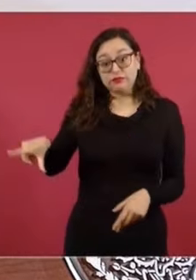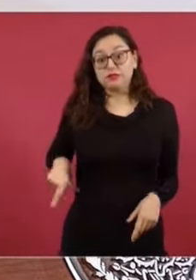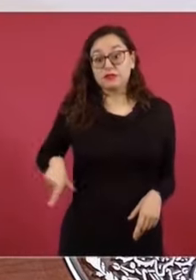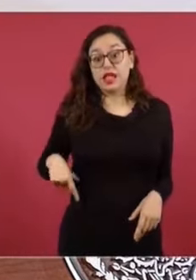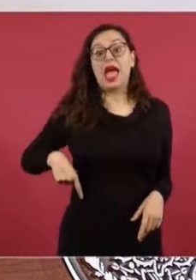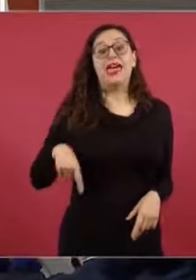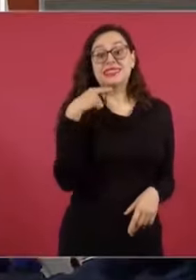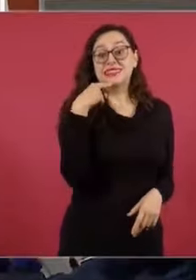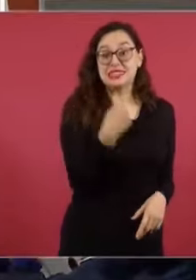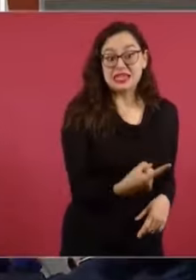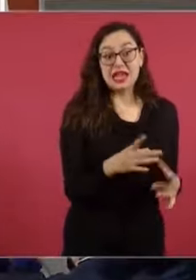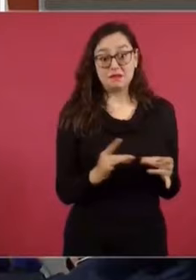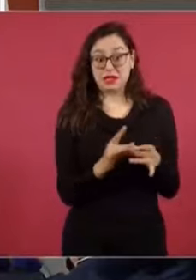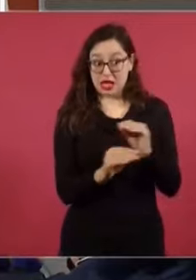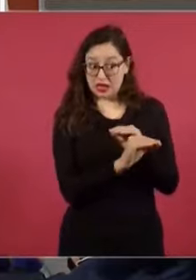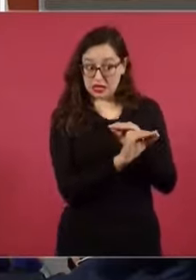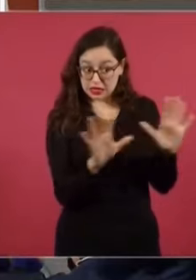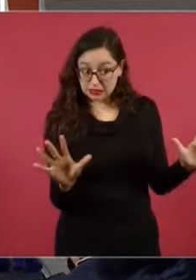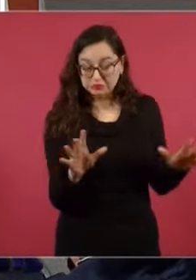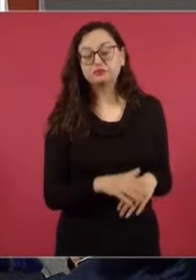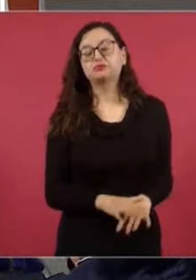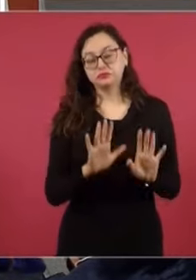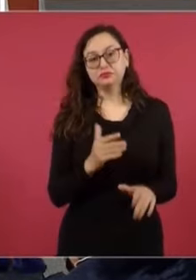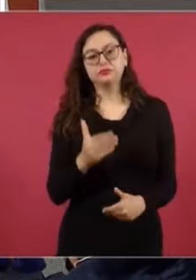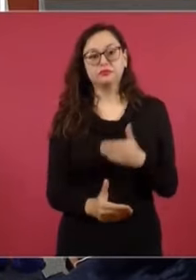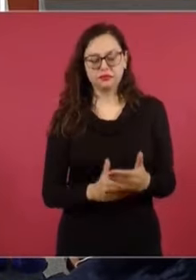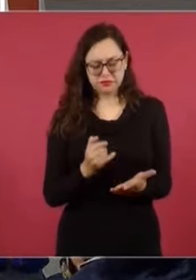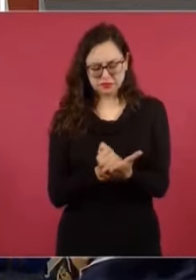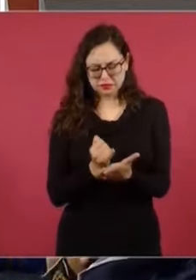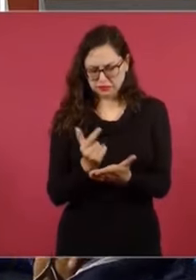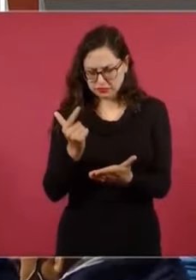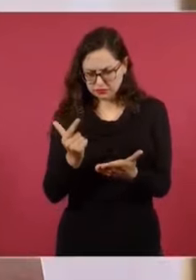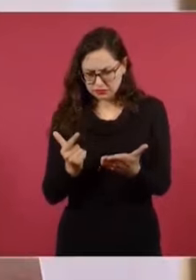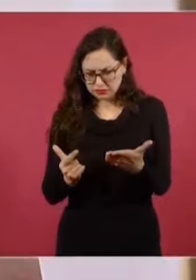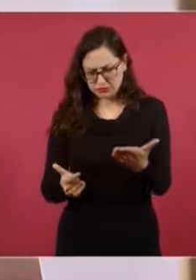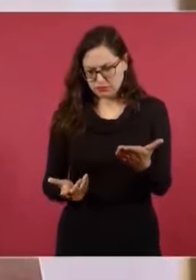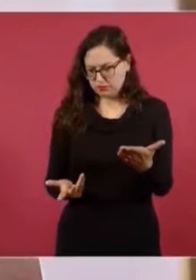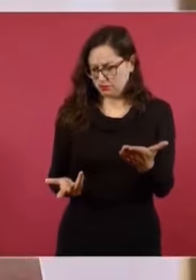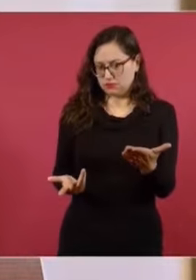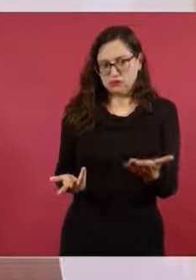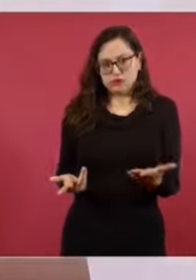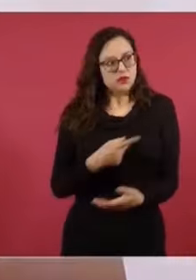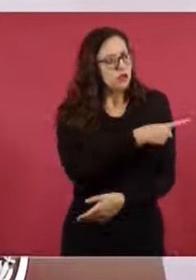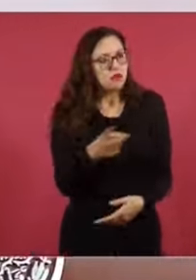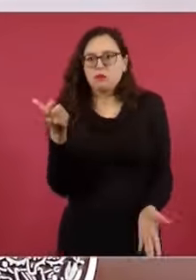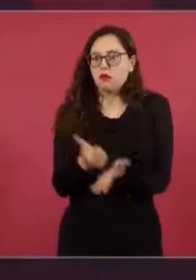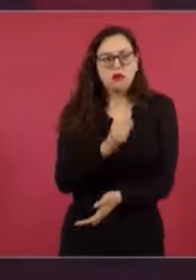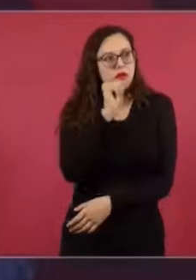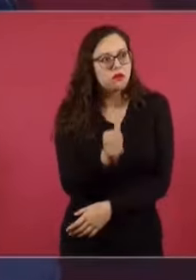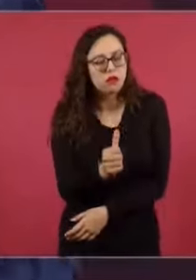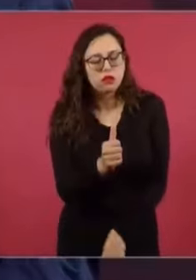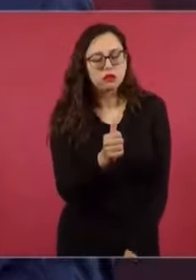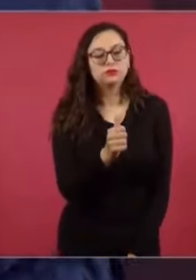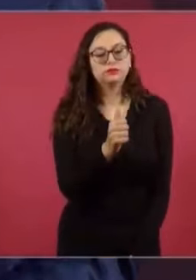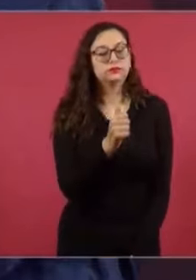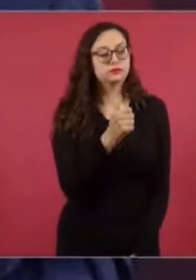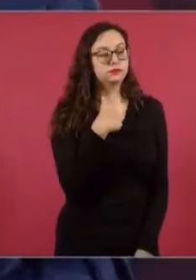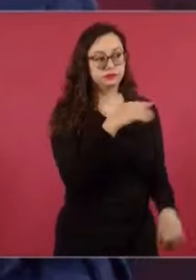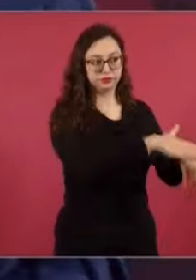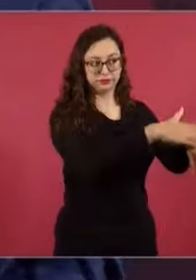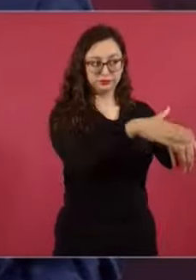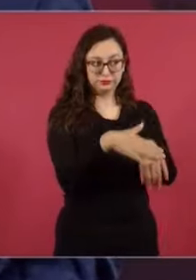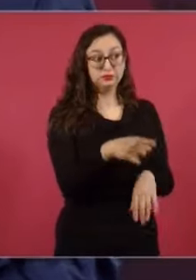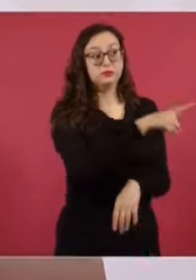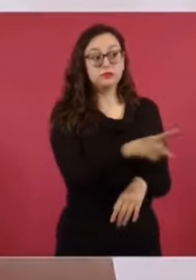Entonces, cuando empieza esto de los impuestos, pues les pedí, ya se terminó el tiempo en que